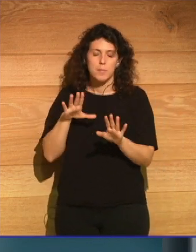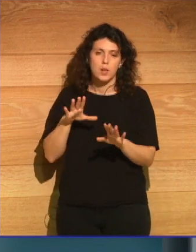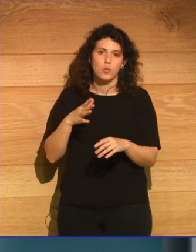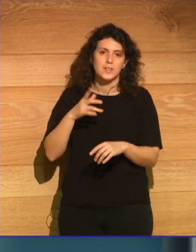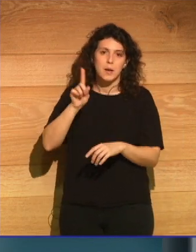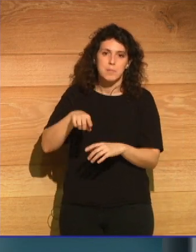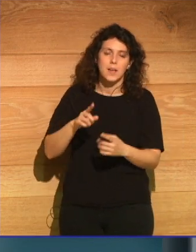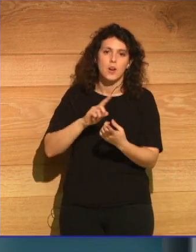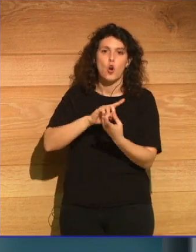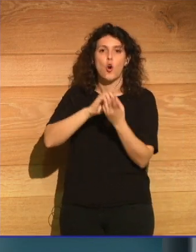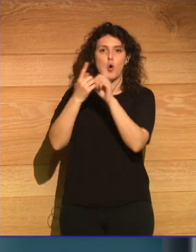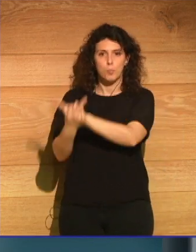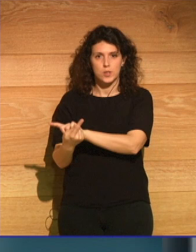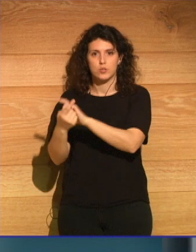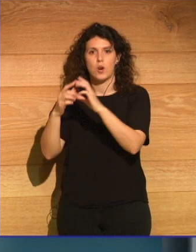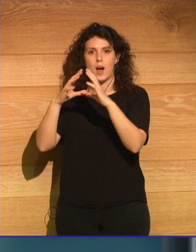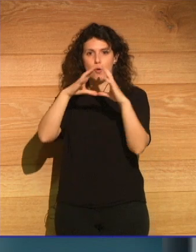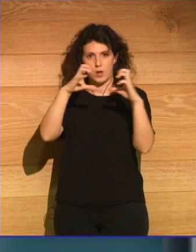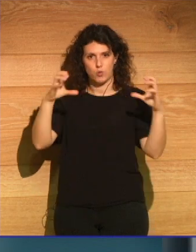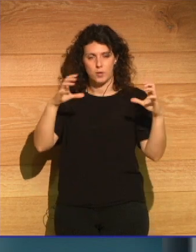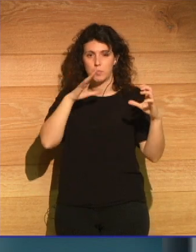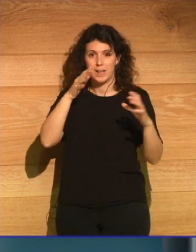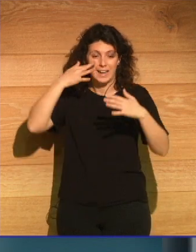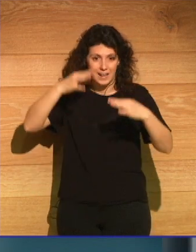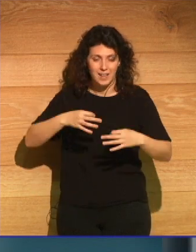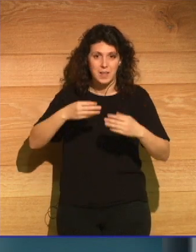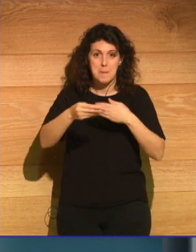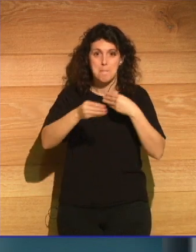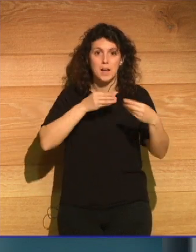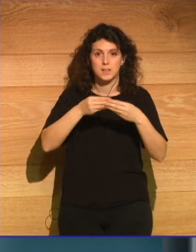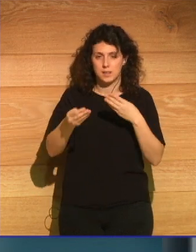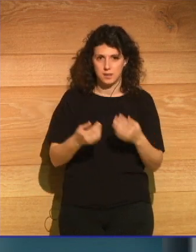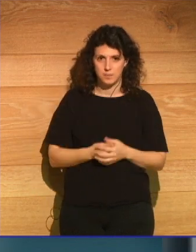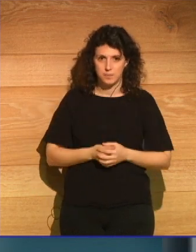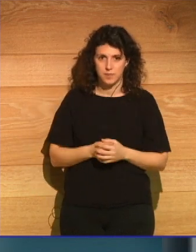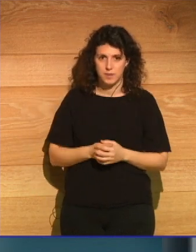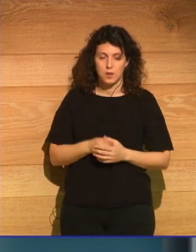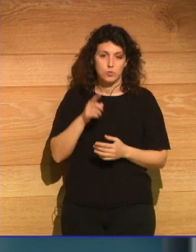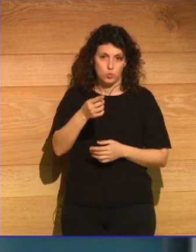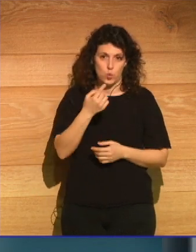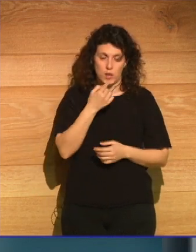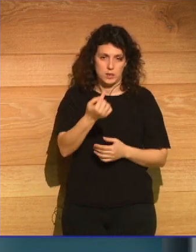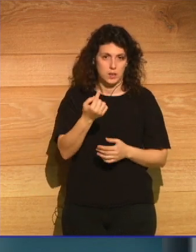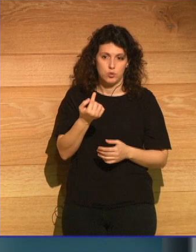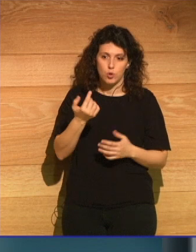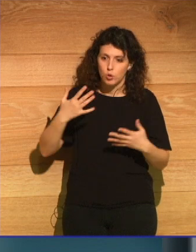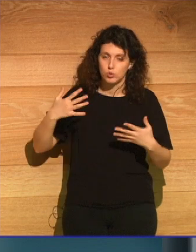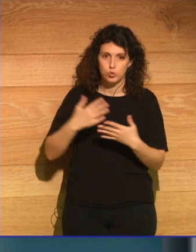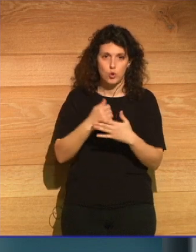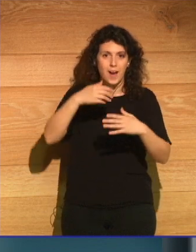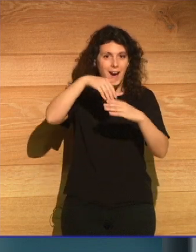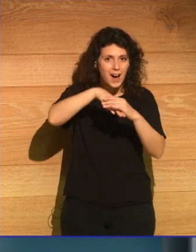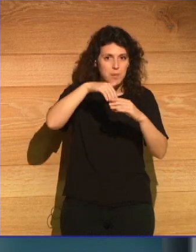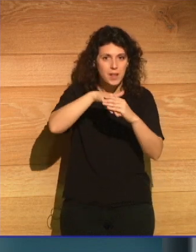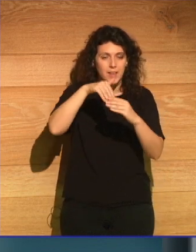opuesto a una nube. Tiene una realidad material, como tú bien dices. Entonces, están almecenados en unos datos,